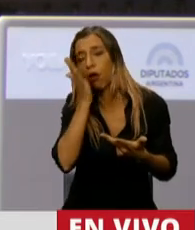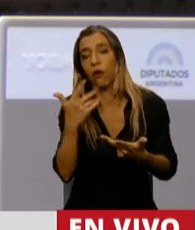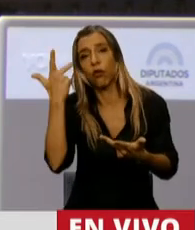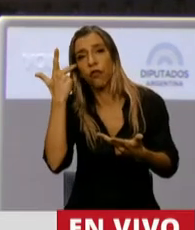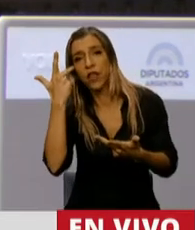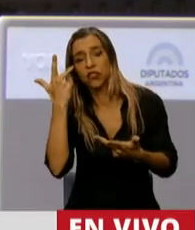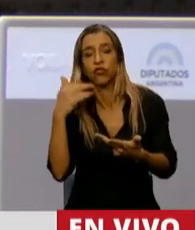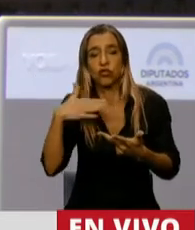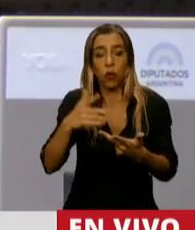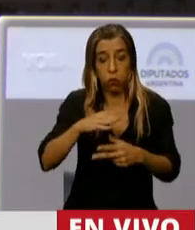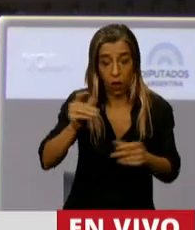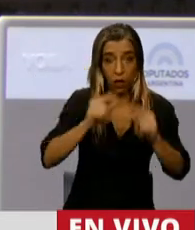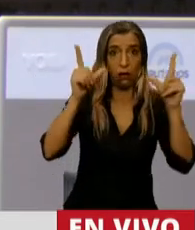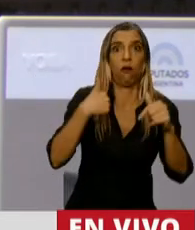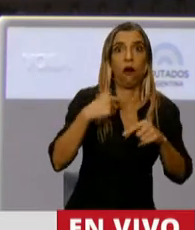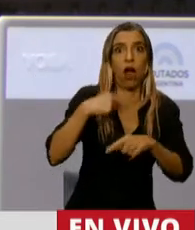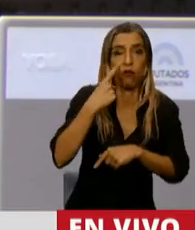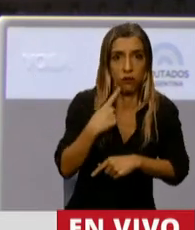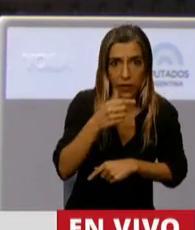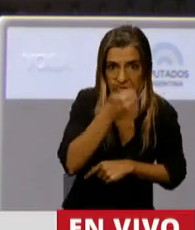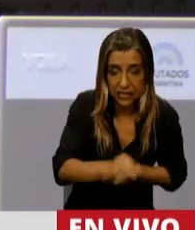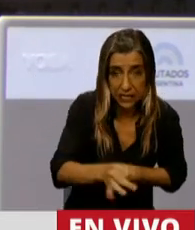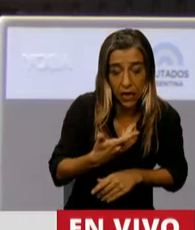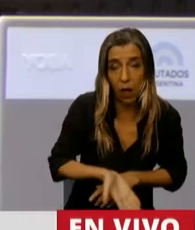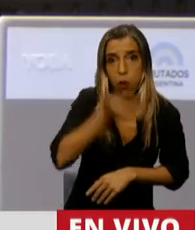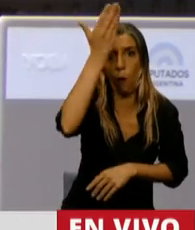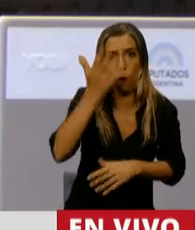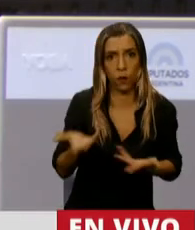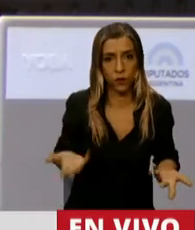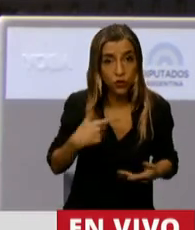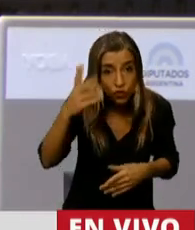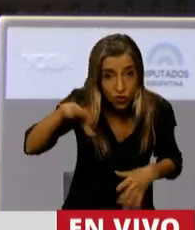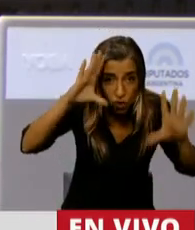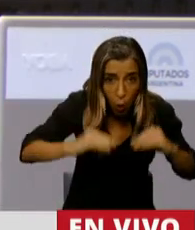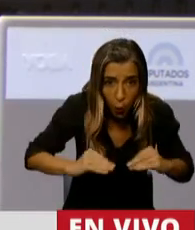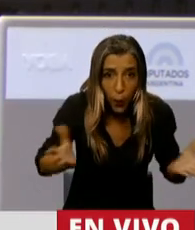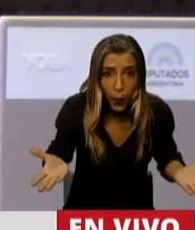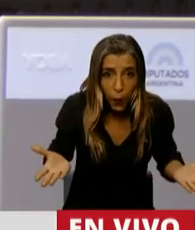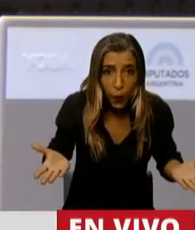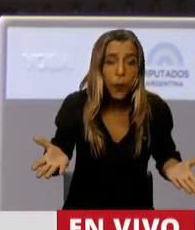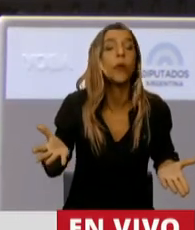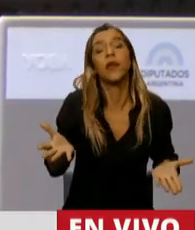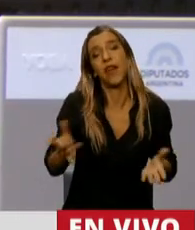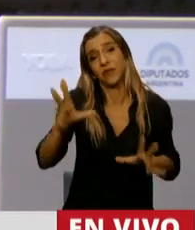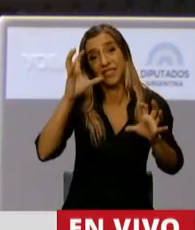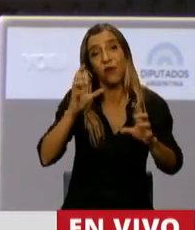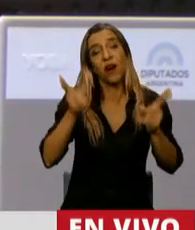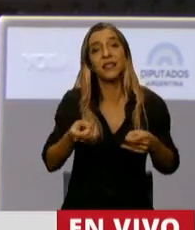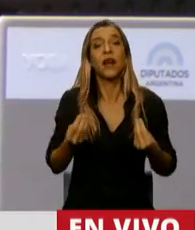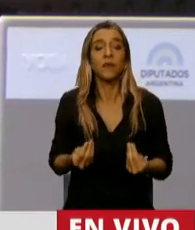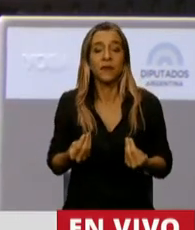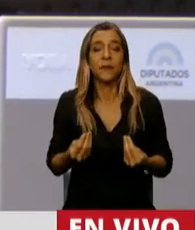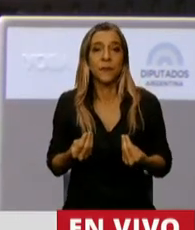levantamos con 60, o se olvidan que nos levantamos con 60. Y no sé si se acuerdan, además de todo,